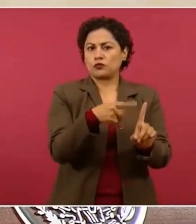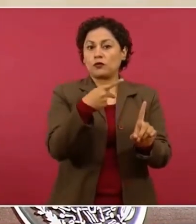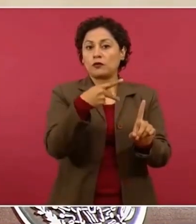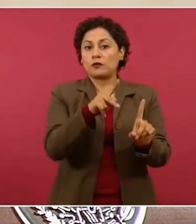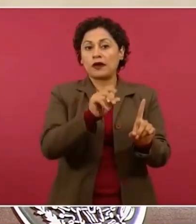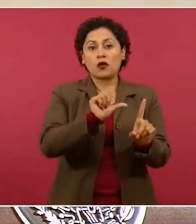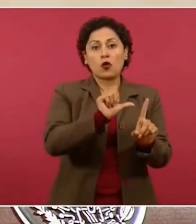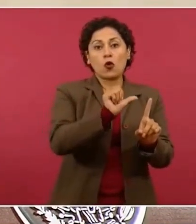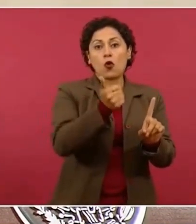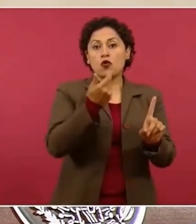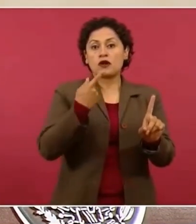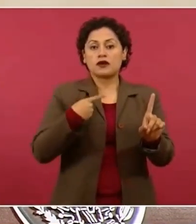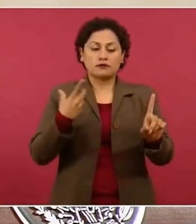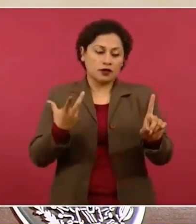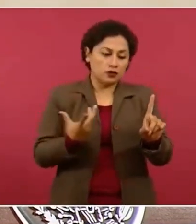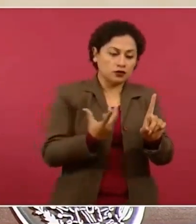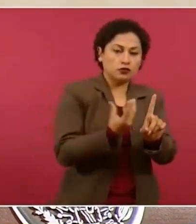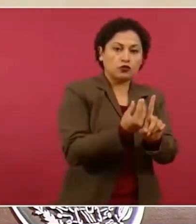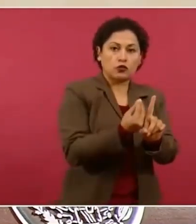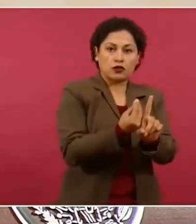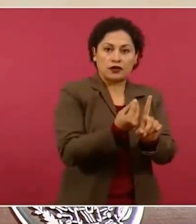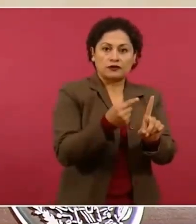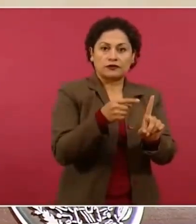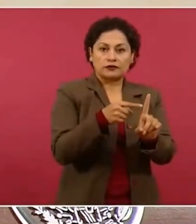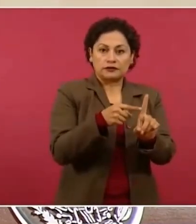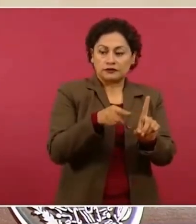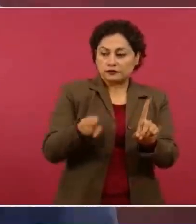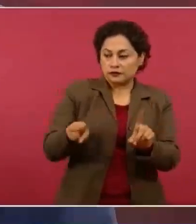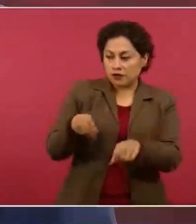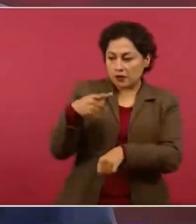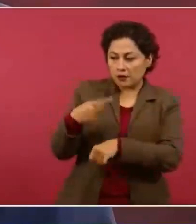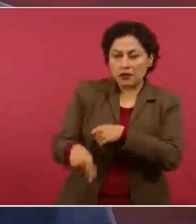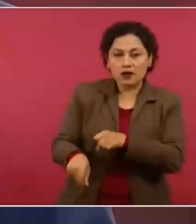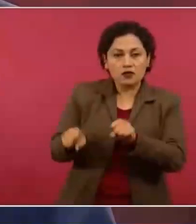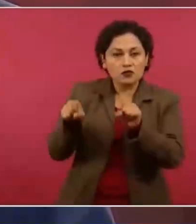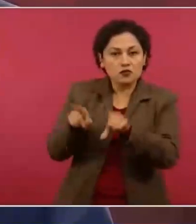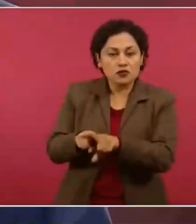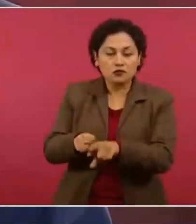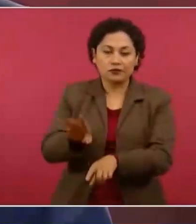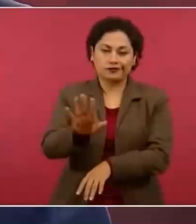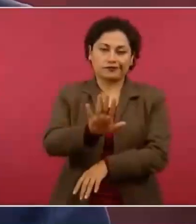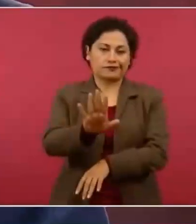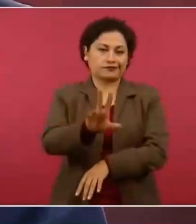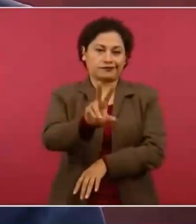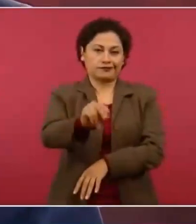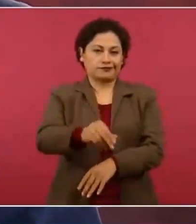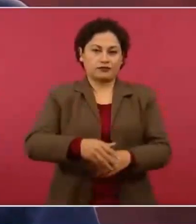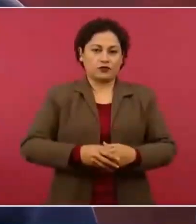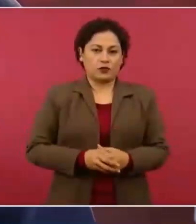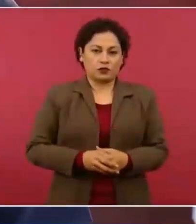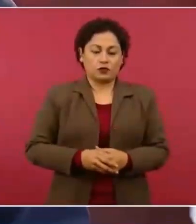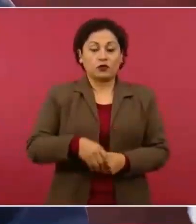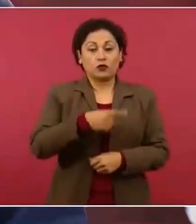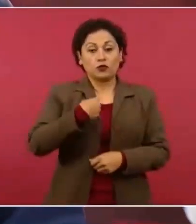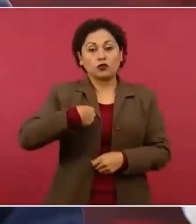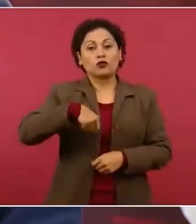Además, nosotros lamentamos la pérdida de la vida de cualquier ser humano.